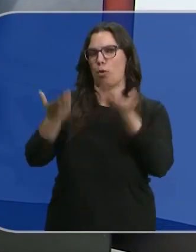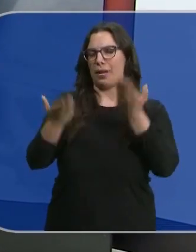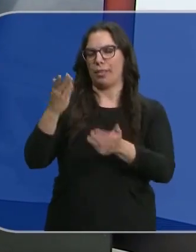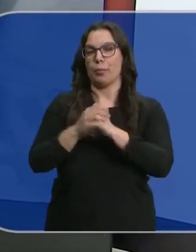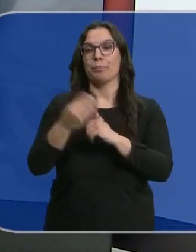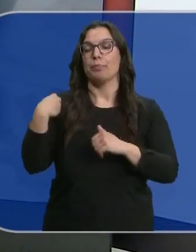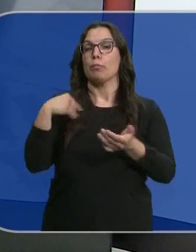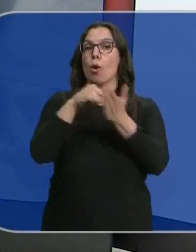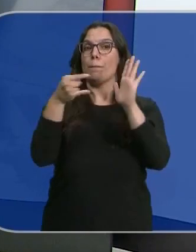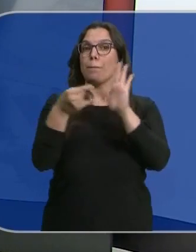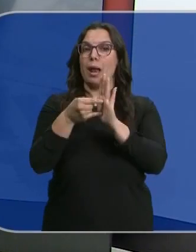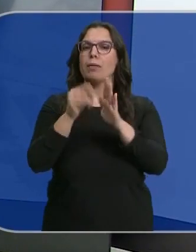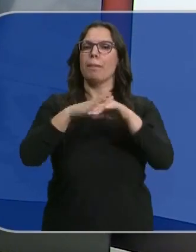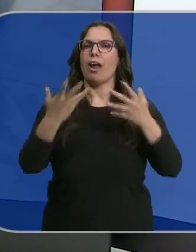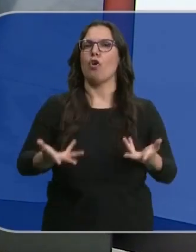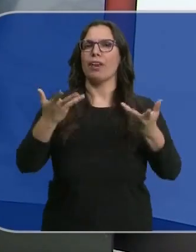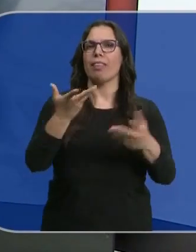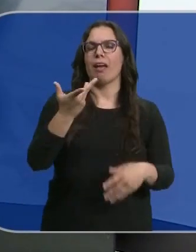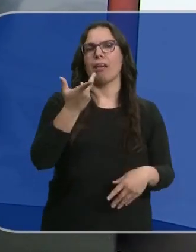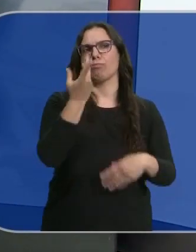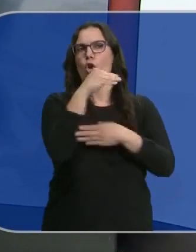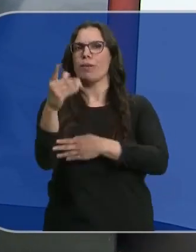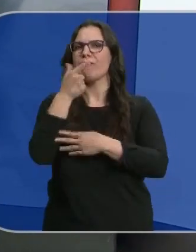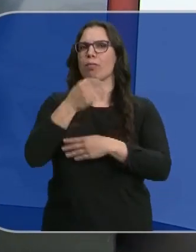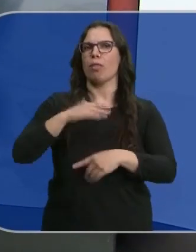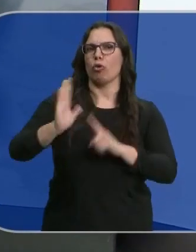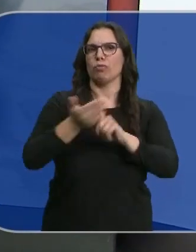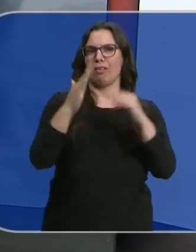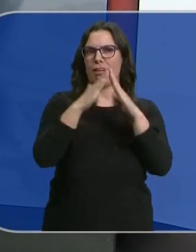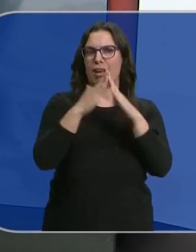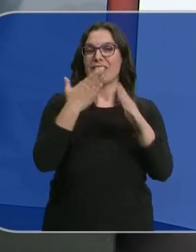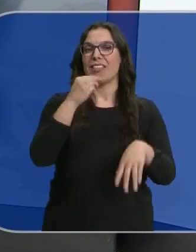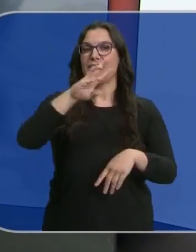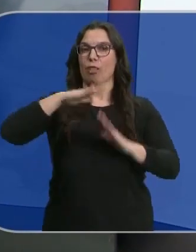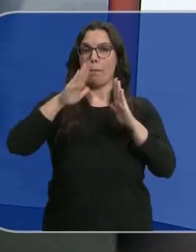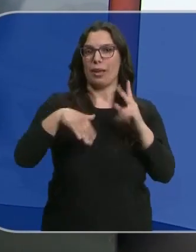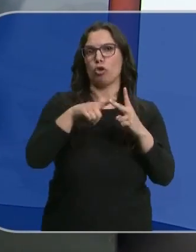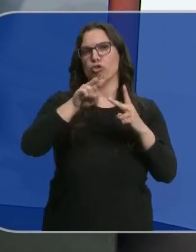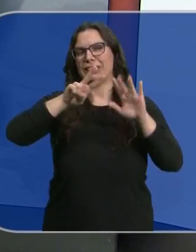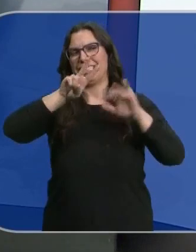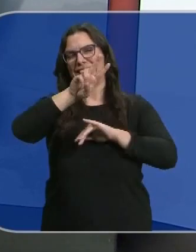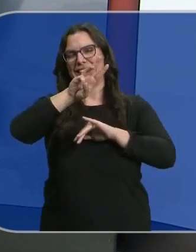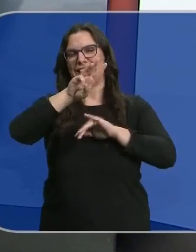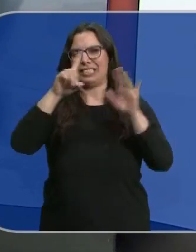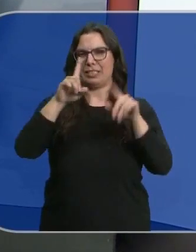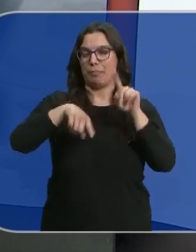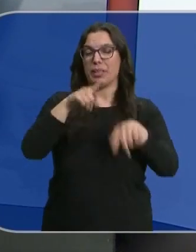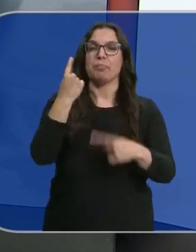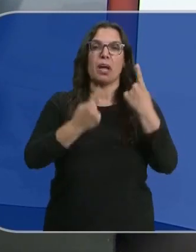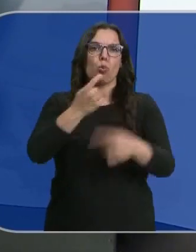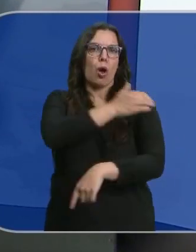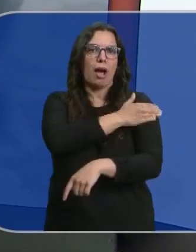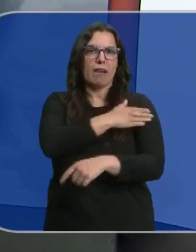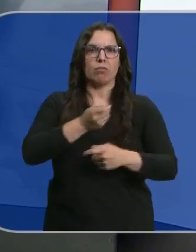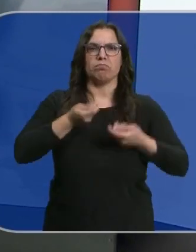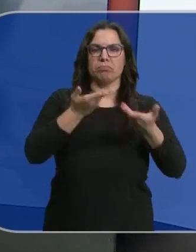comparativa. Son los planes para facilitar a los jóvenes el acceso a la vivienda, dirigidos a menores de 35 y 36 años. Unos ofrecen un